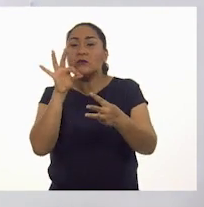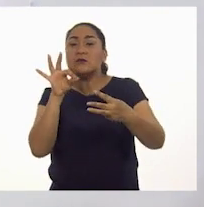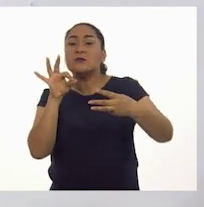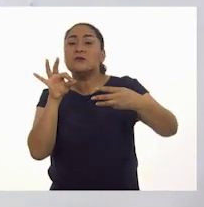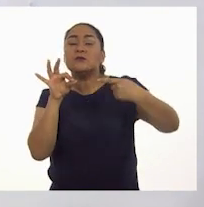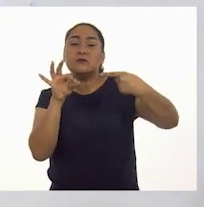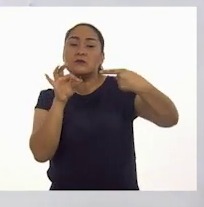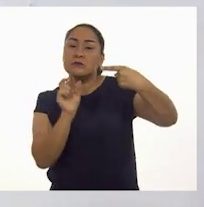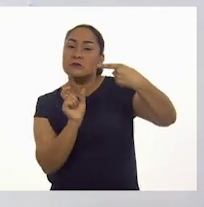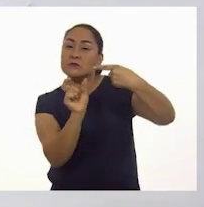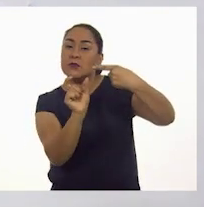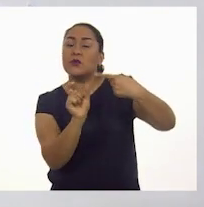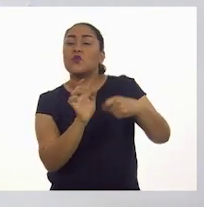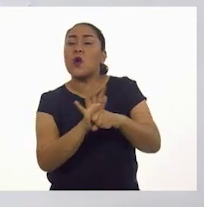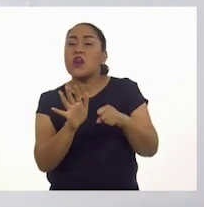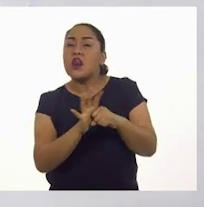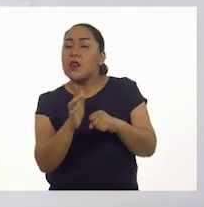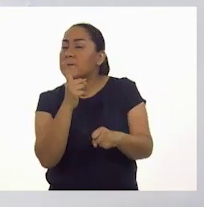¿Ustedes qué dicen?